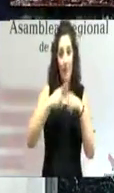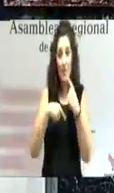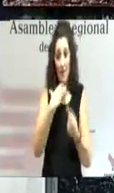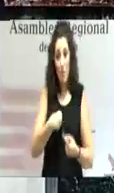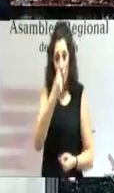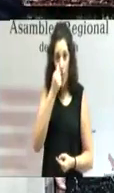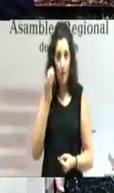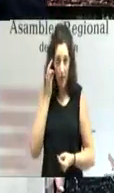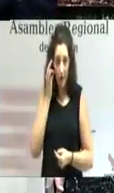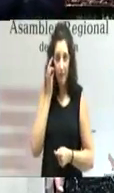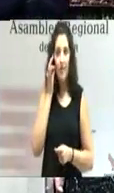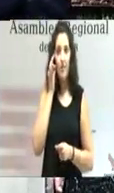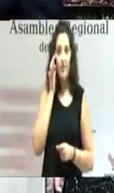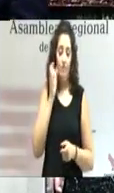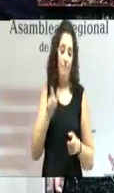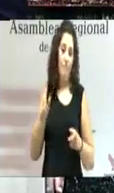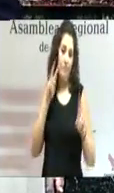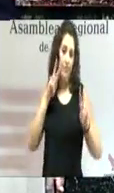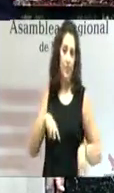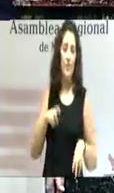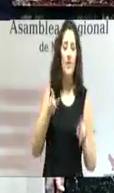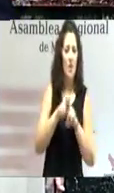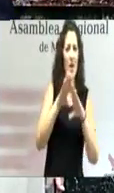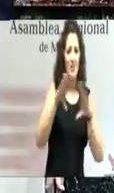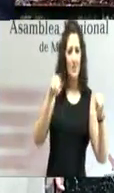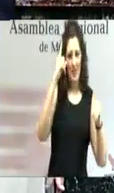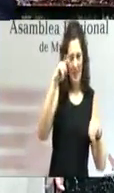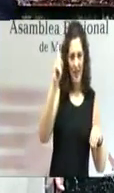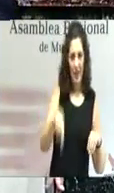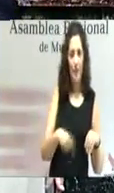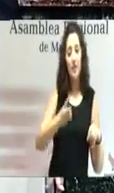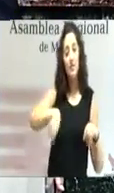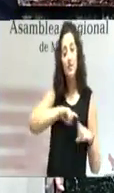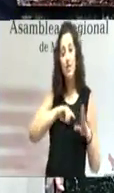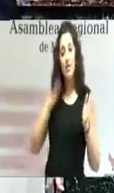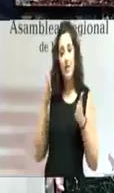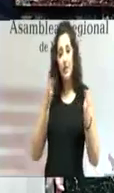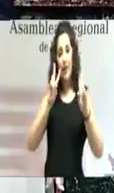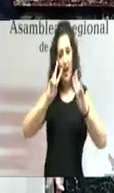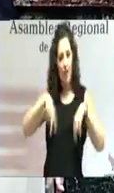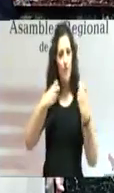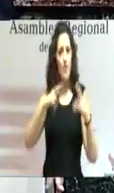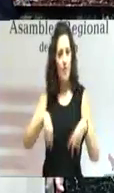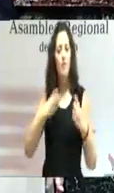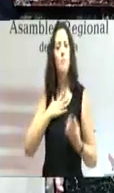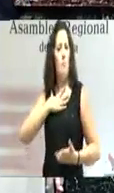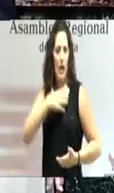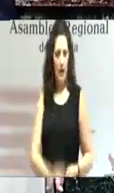como también lo sabe esta Asamblea, que hemos emprendido un camino de reformas valientes y serias,